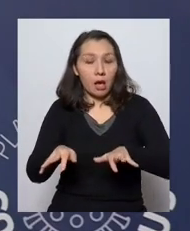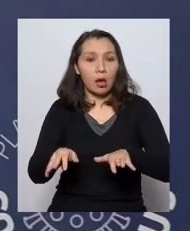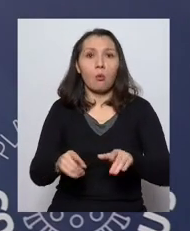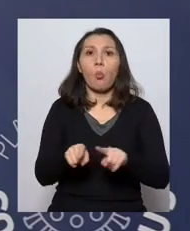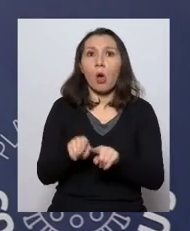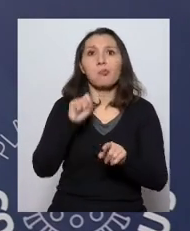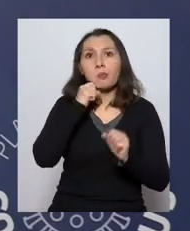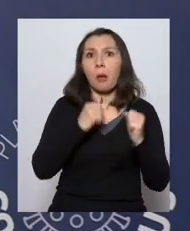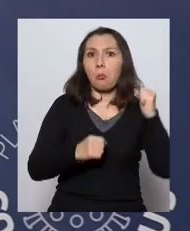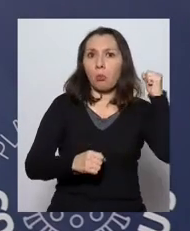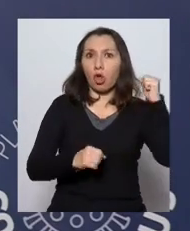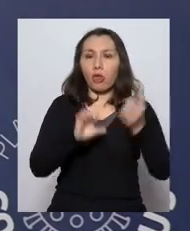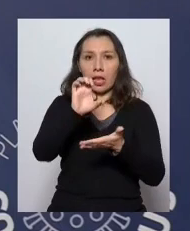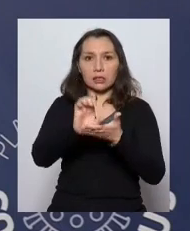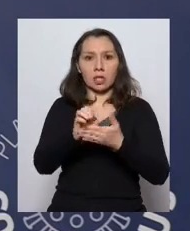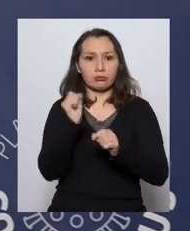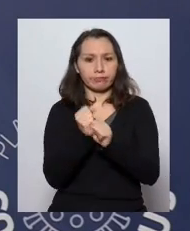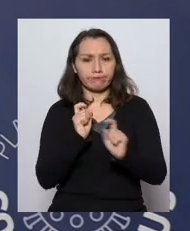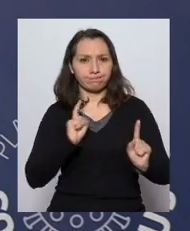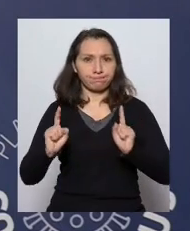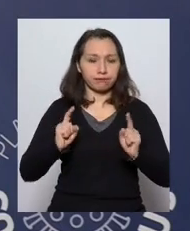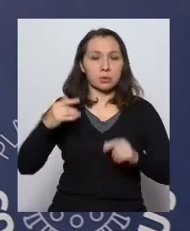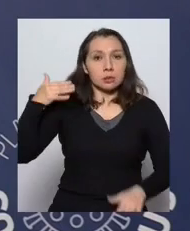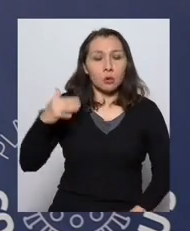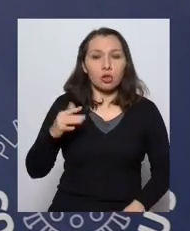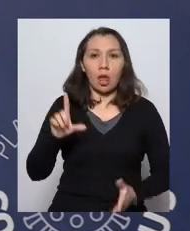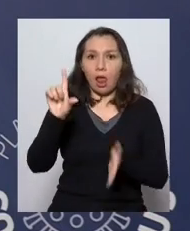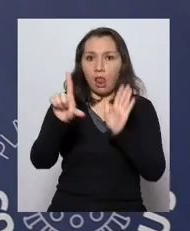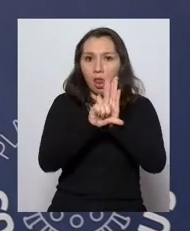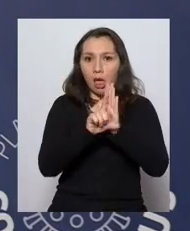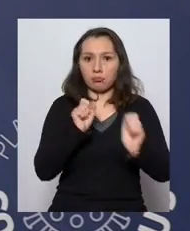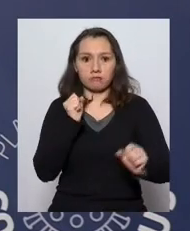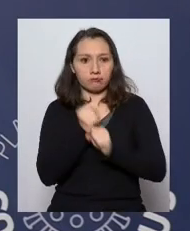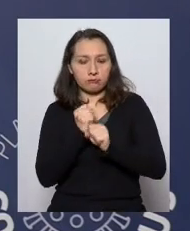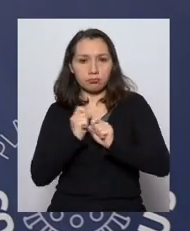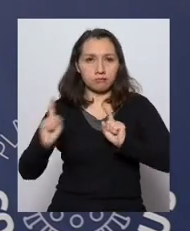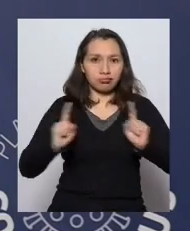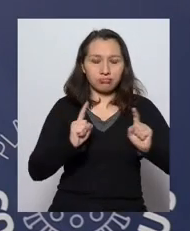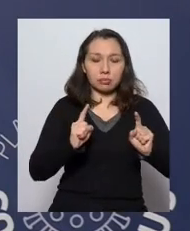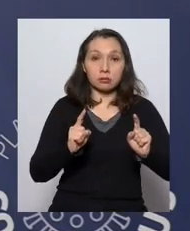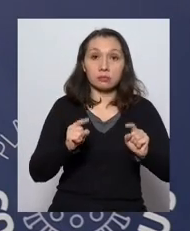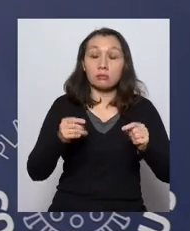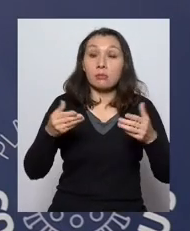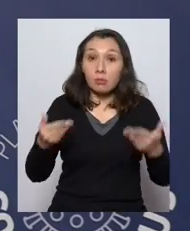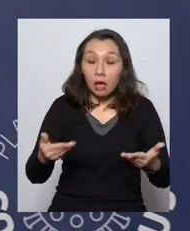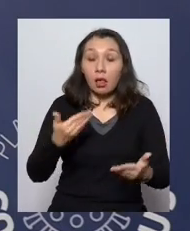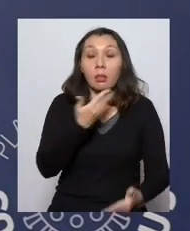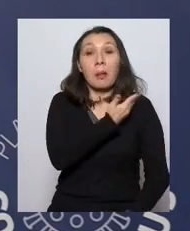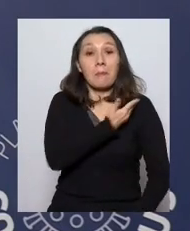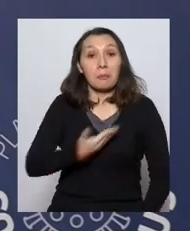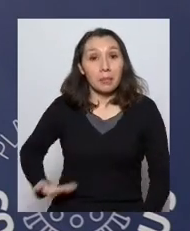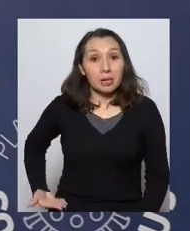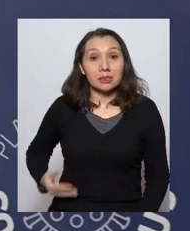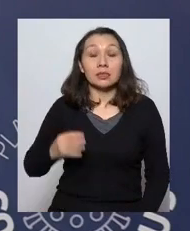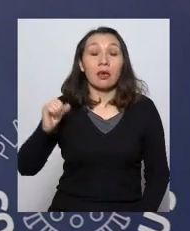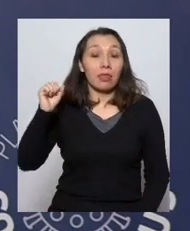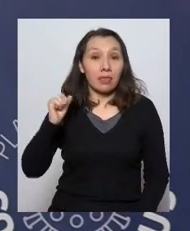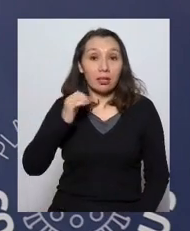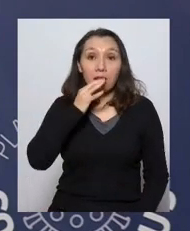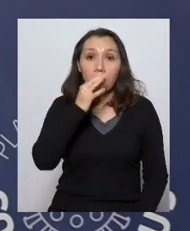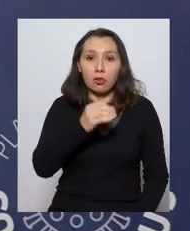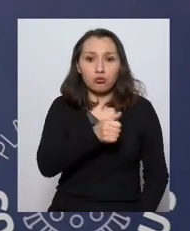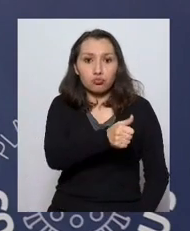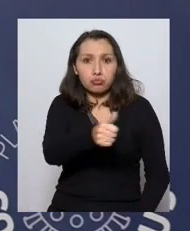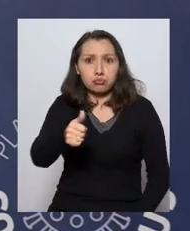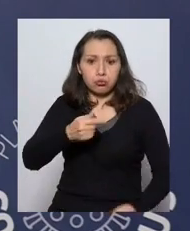poder del estado que tiene una función muy importante que es la legislación y así como el presidente ha dicho que tenemos que